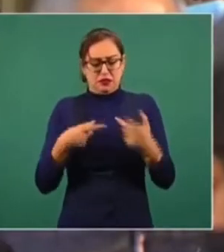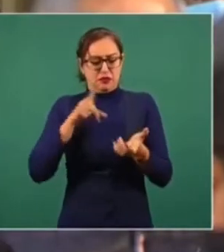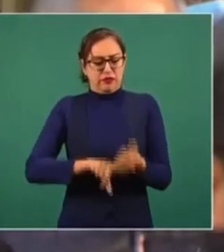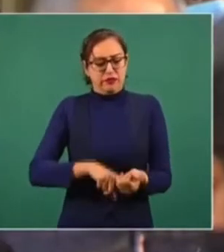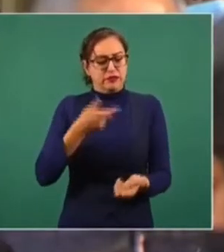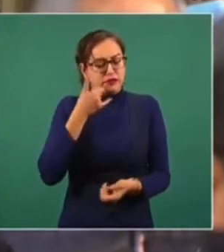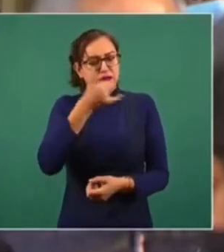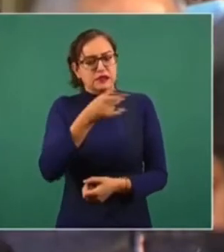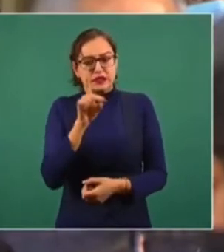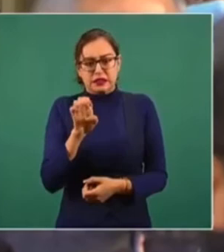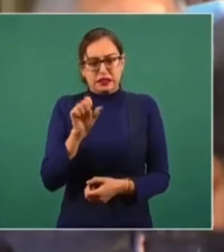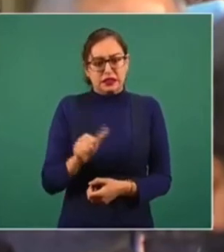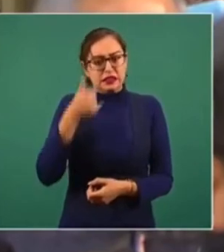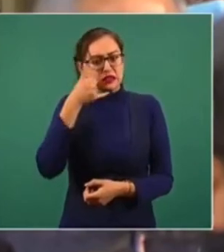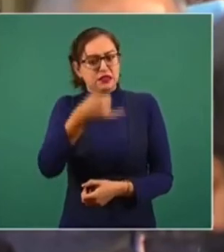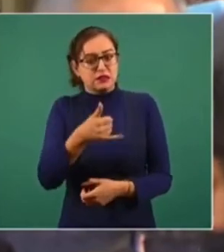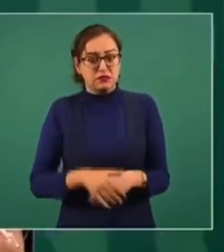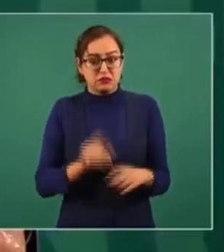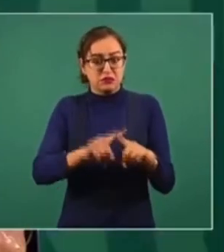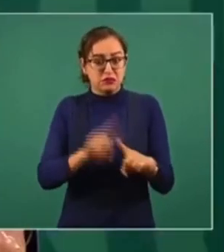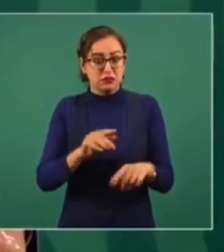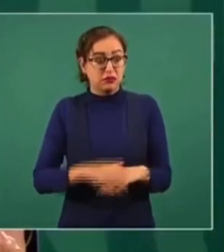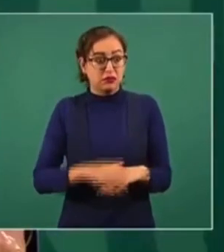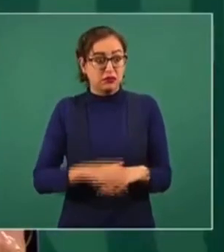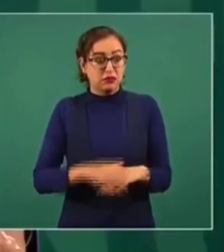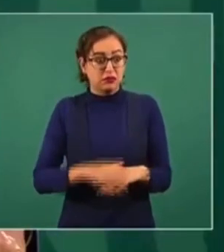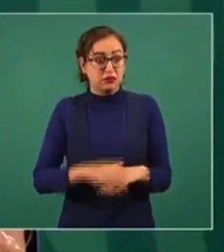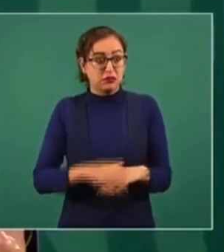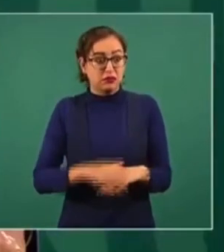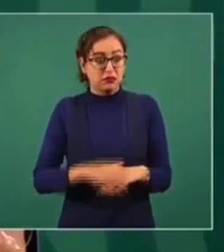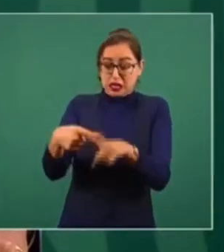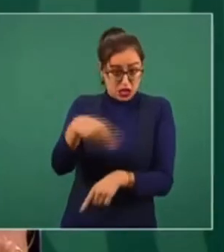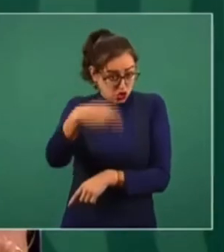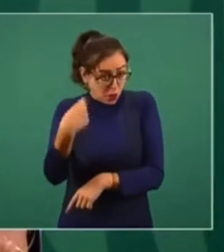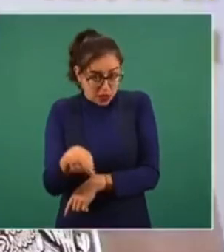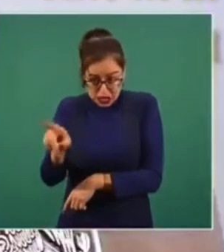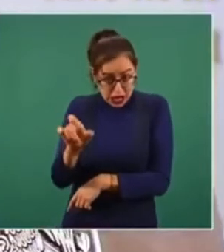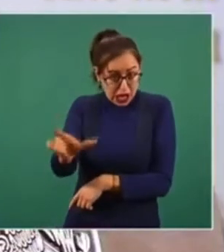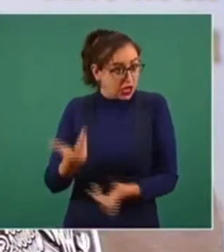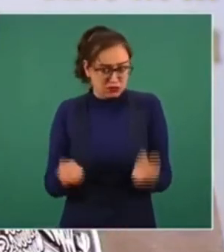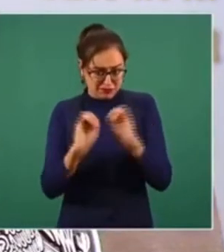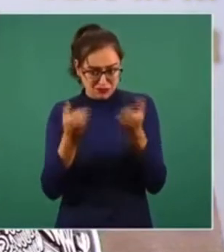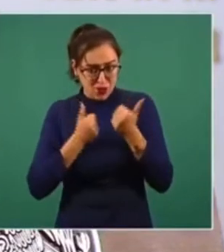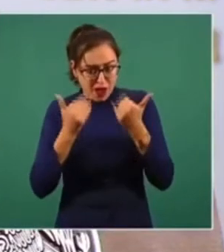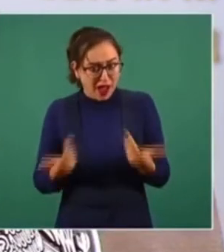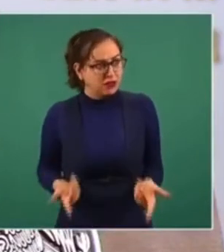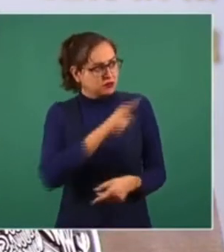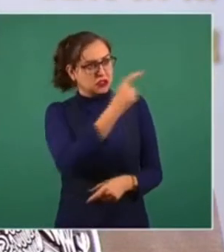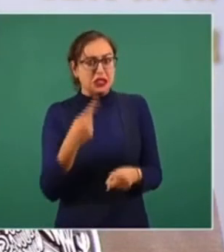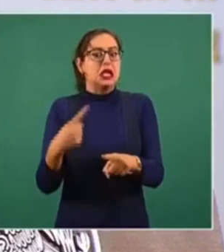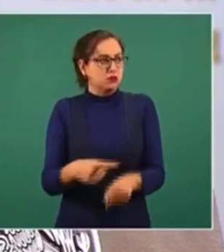se refiere la DEA? ¿Quién es esa...? Pues que hay que preguntarle a ellos, porque al final